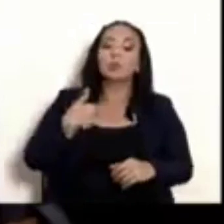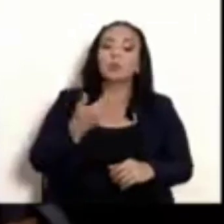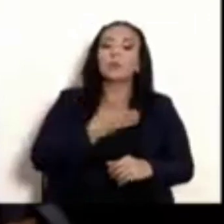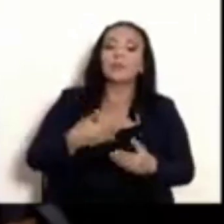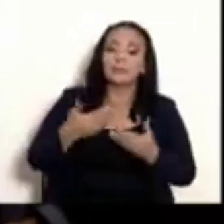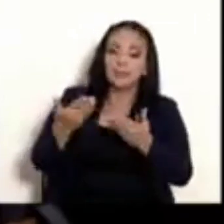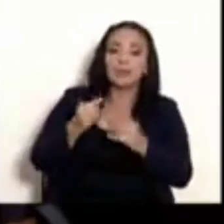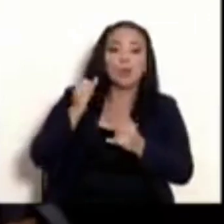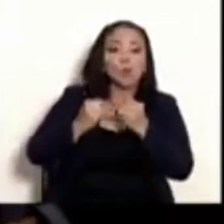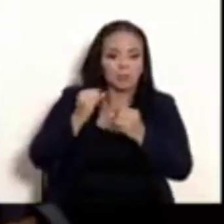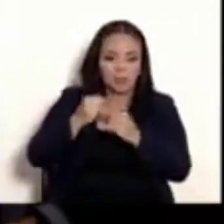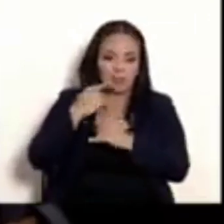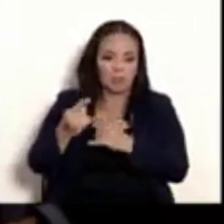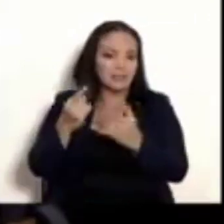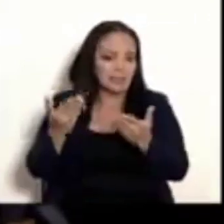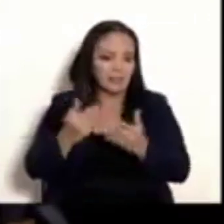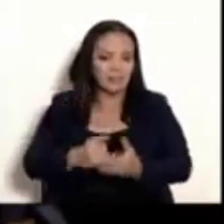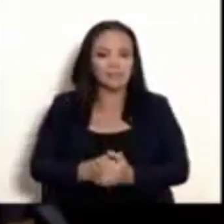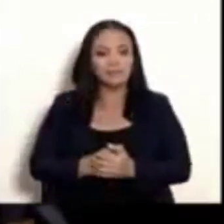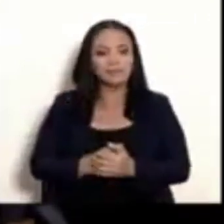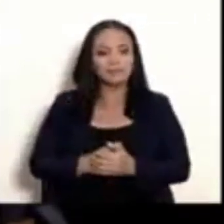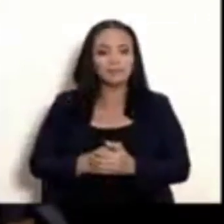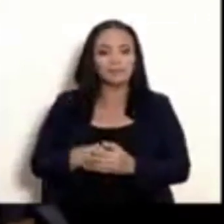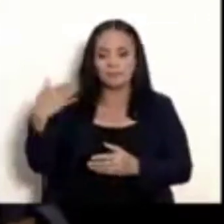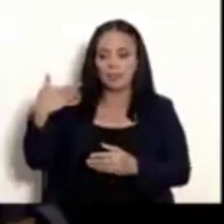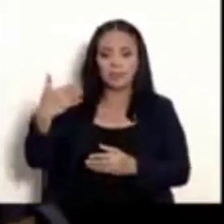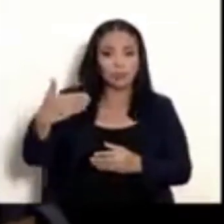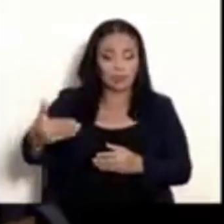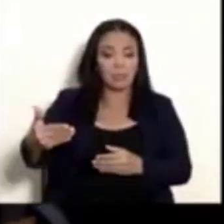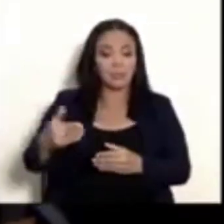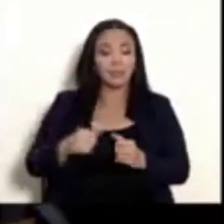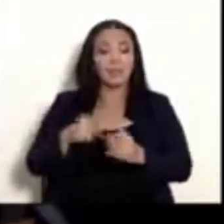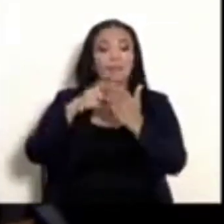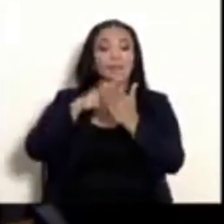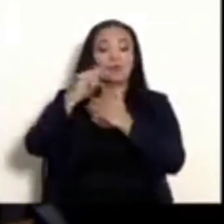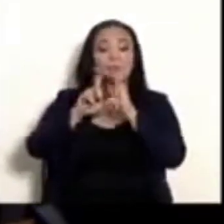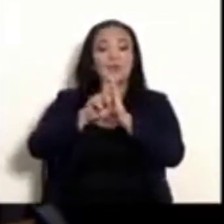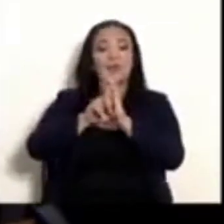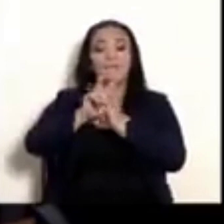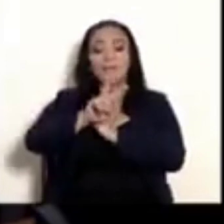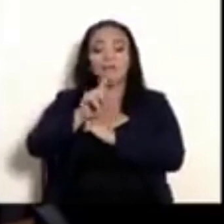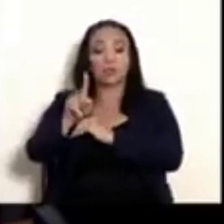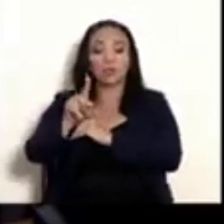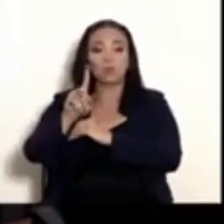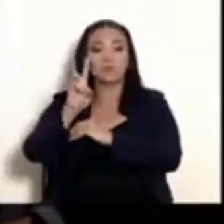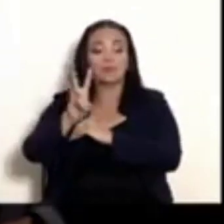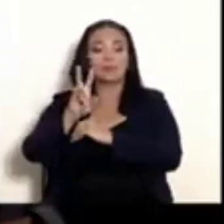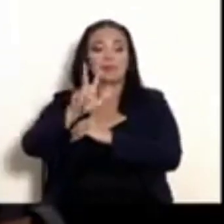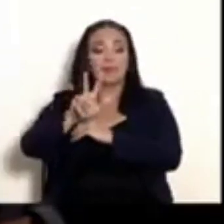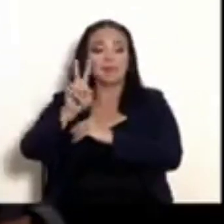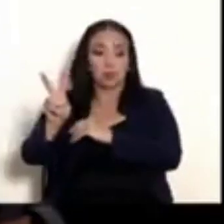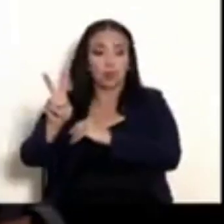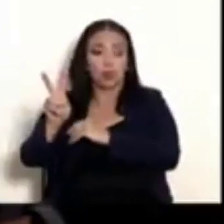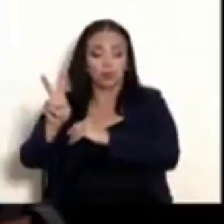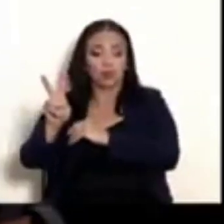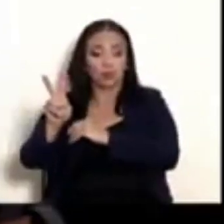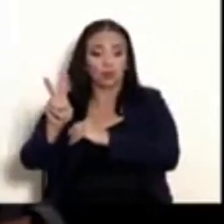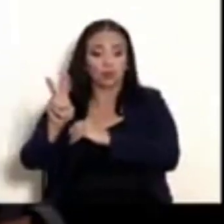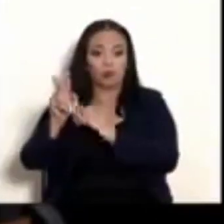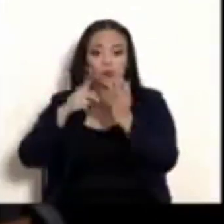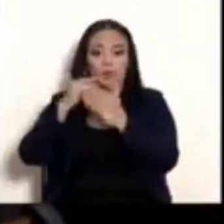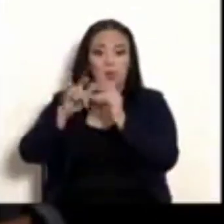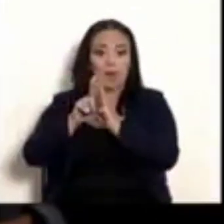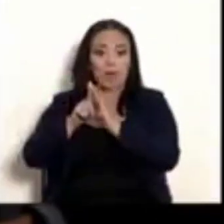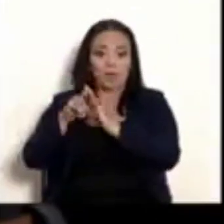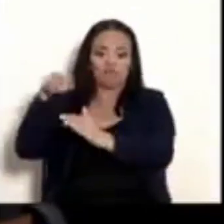por último, nada más menciono que en estos días se ha archivado el proyecto de ley 21.632, que es un